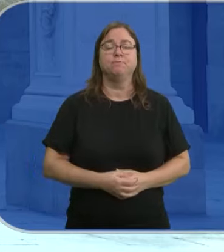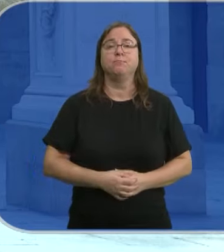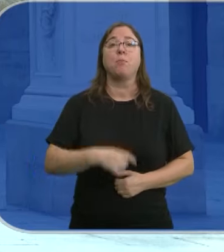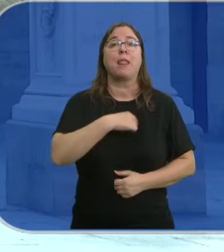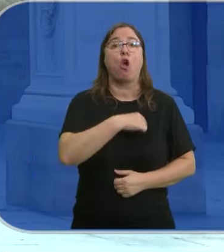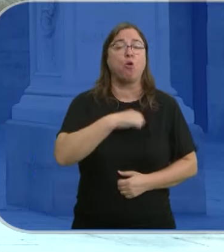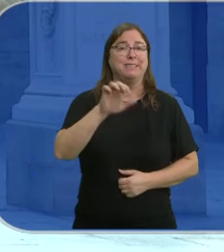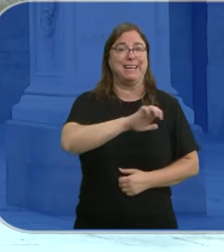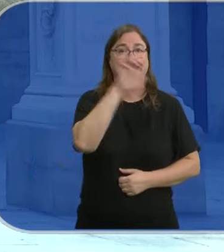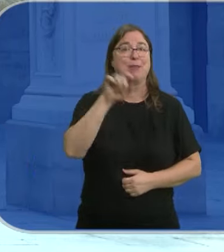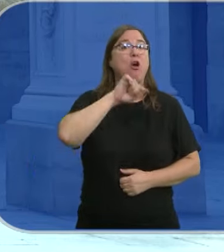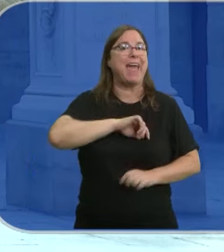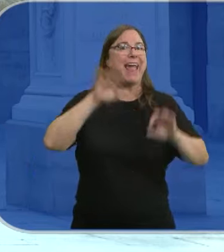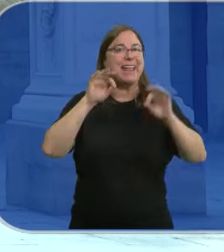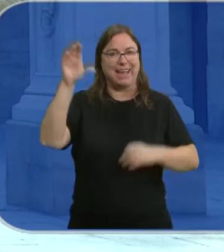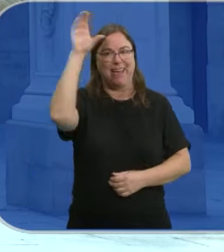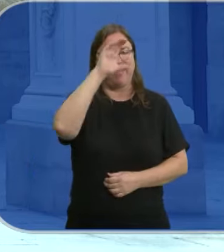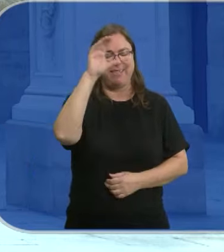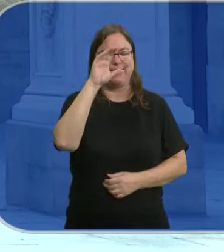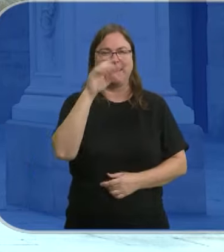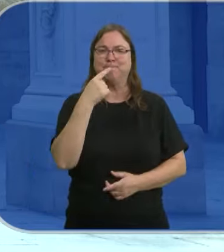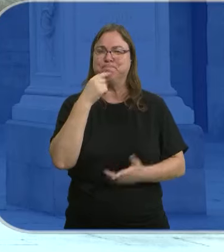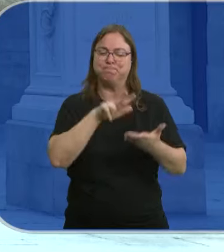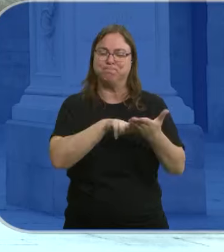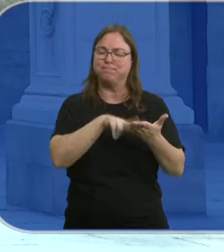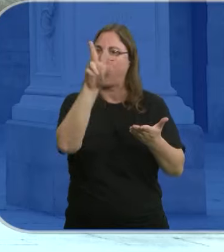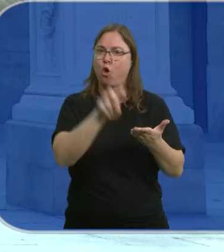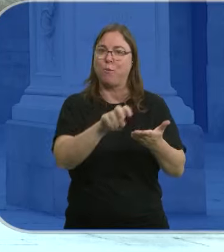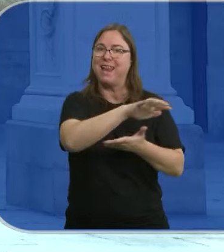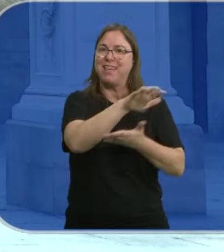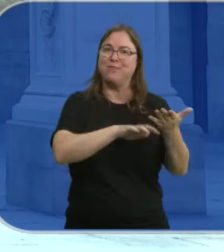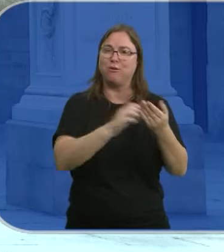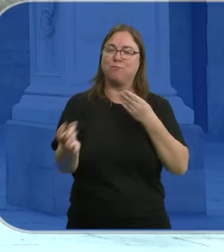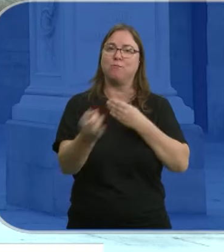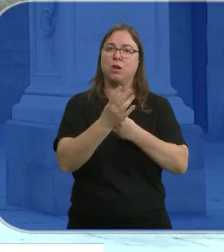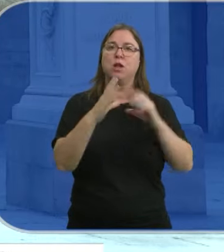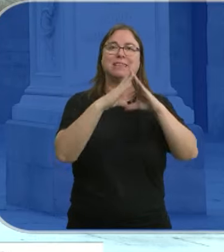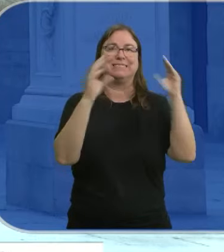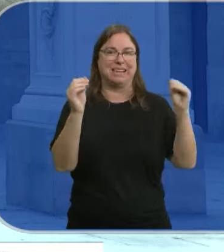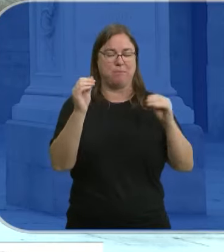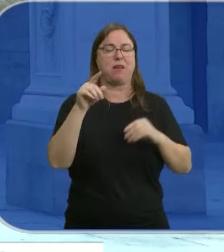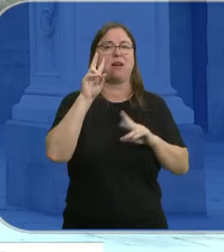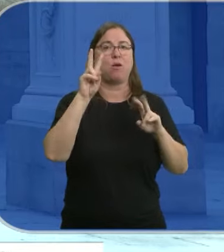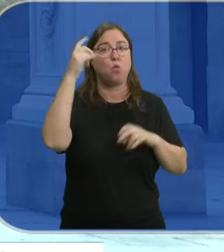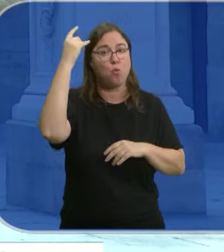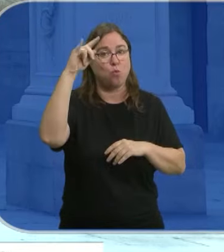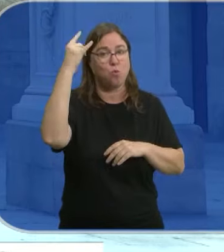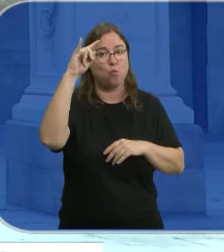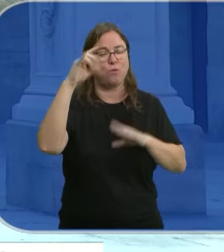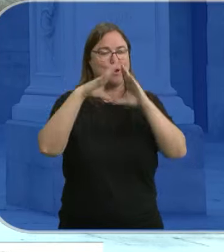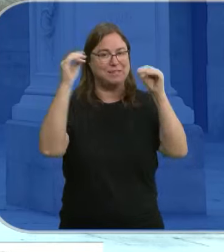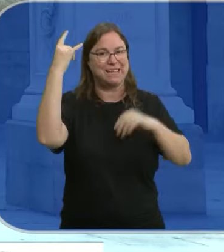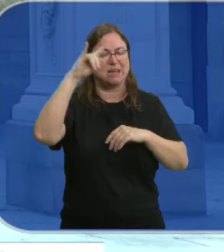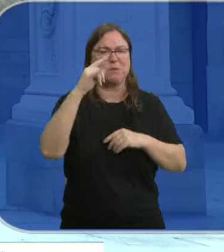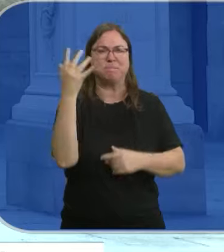El Comité Español para la Ética en la Ciencia no considera válido el informe remitido por la Universidad de Salamanca sobre las presuntas